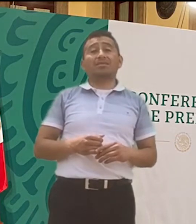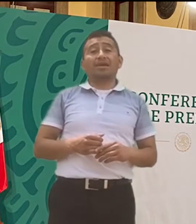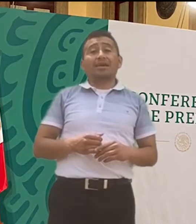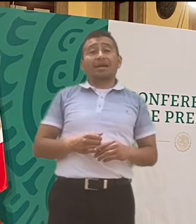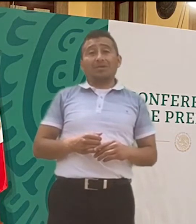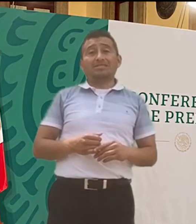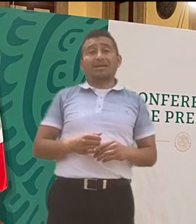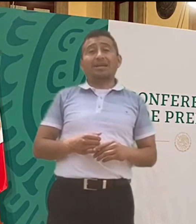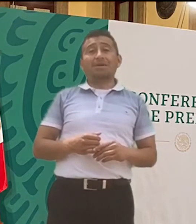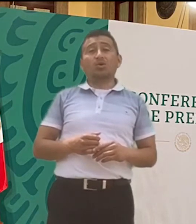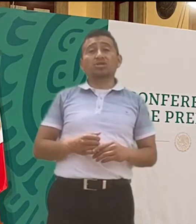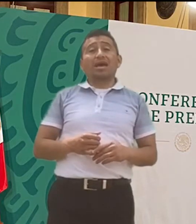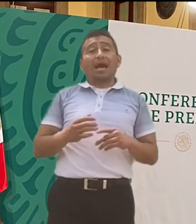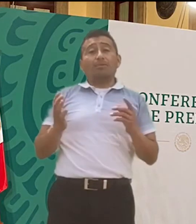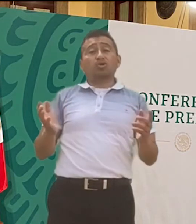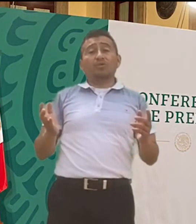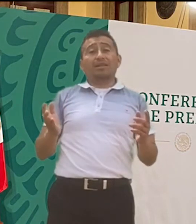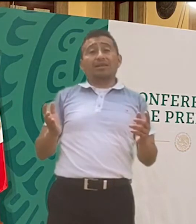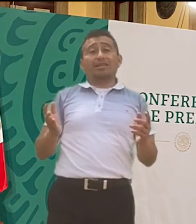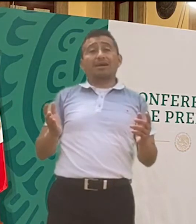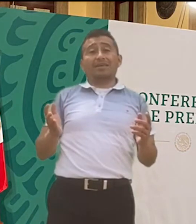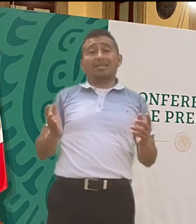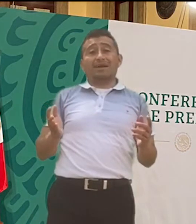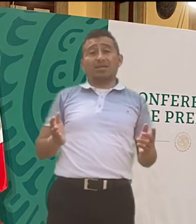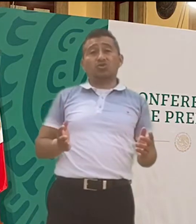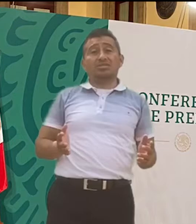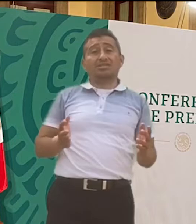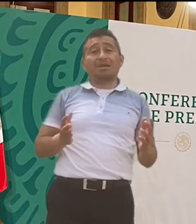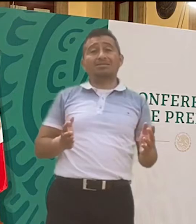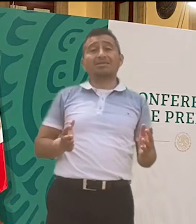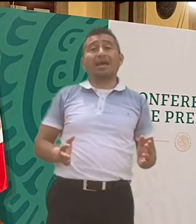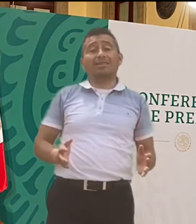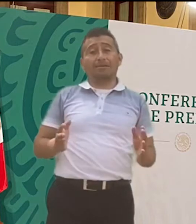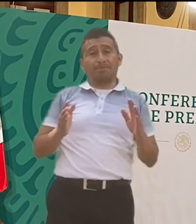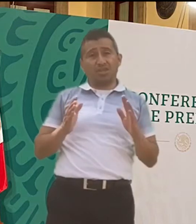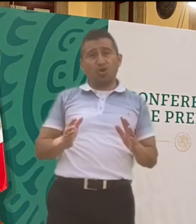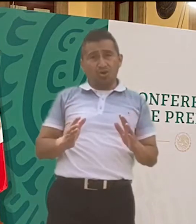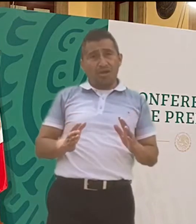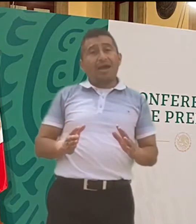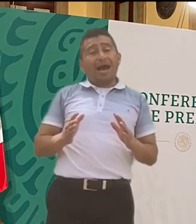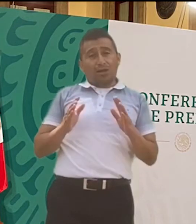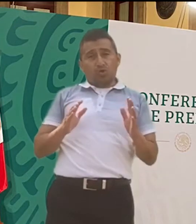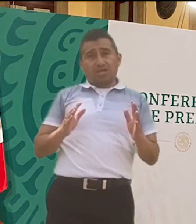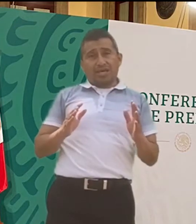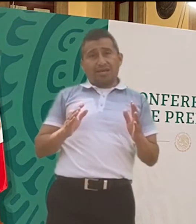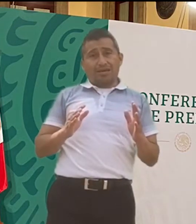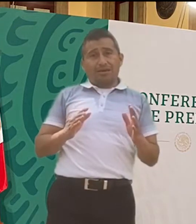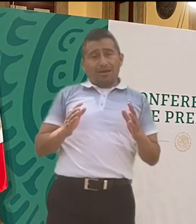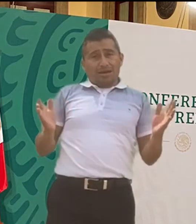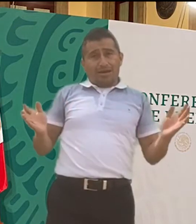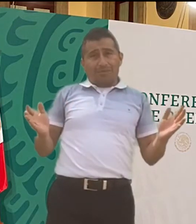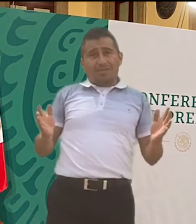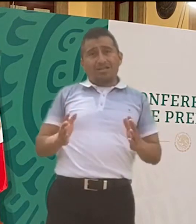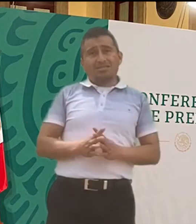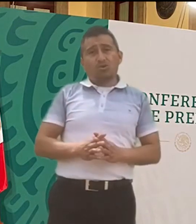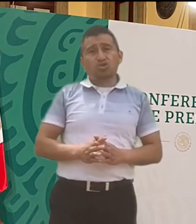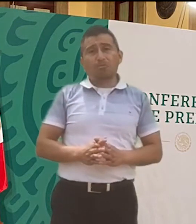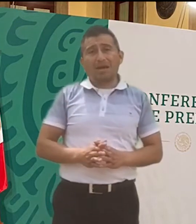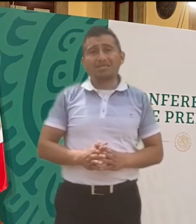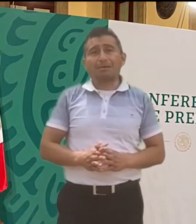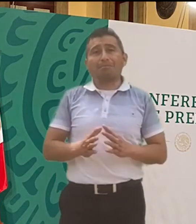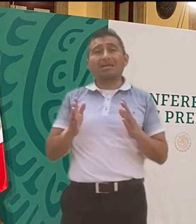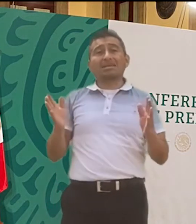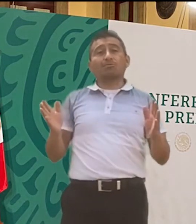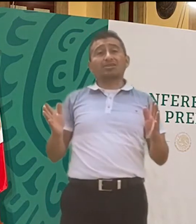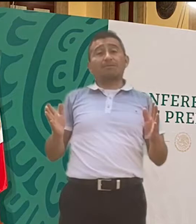también, cabe destacar, amigos, habló sobre el tema de las vacaciones de Semana Santa, le pidió a los habitantes de